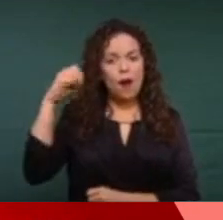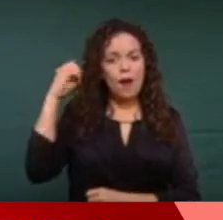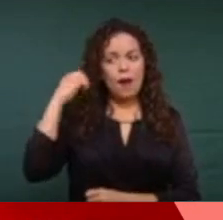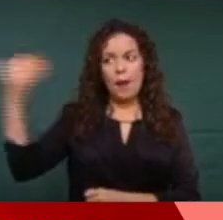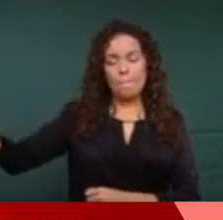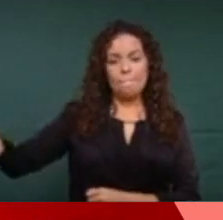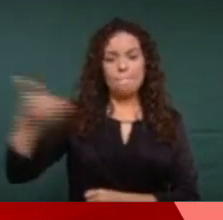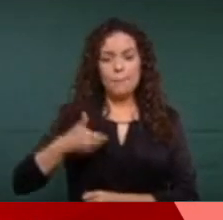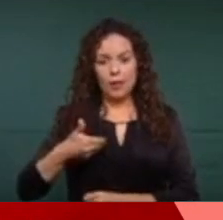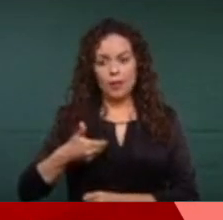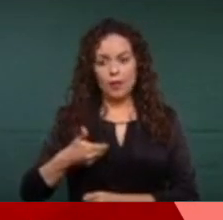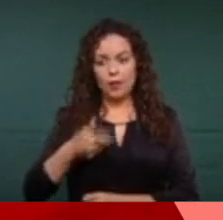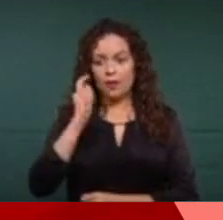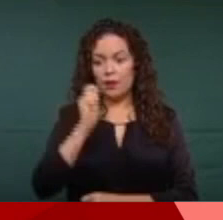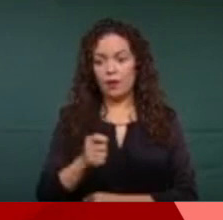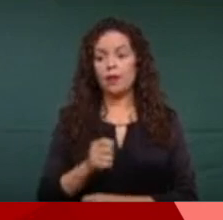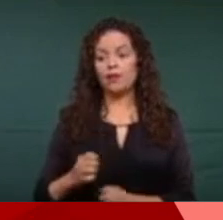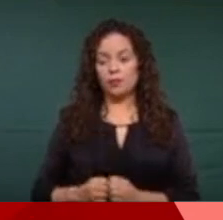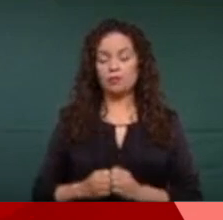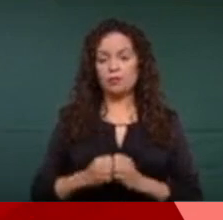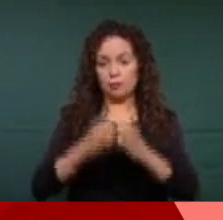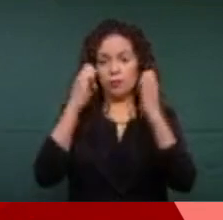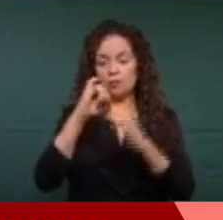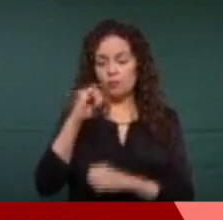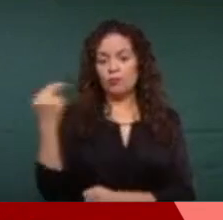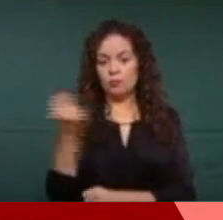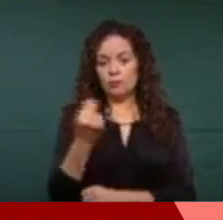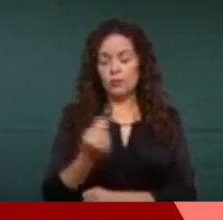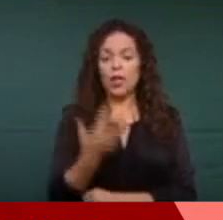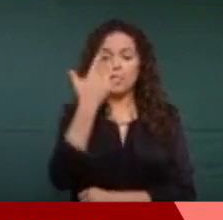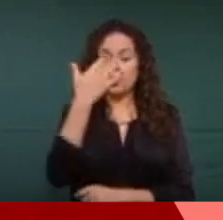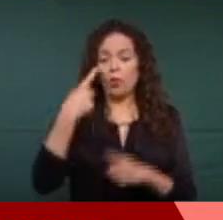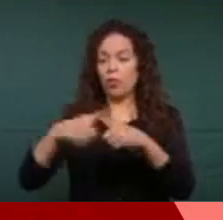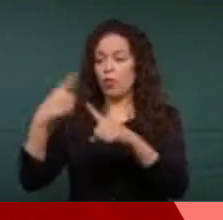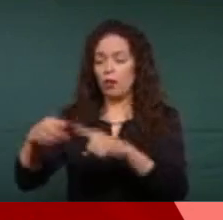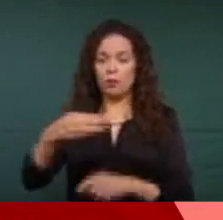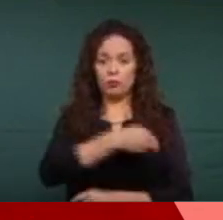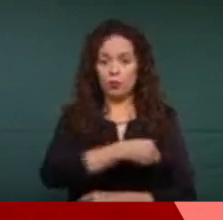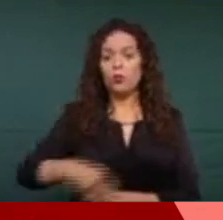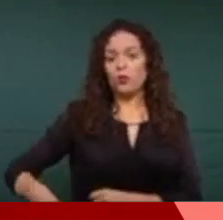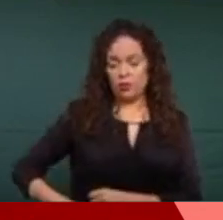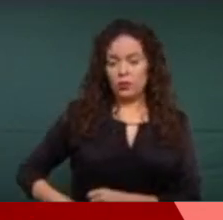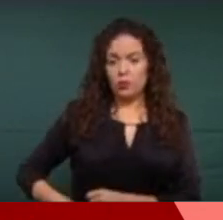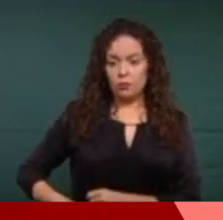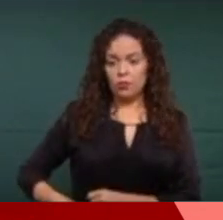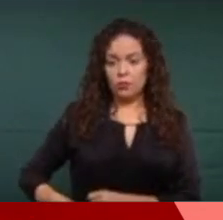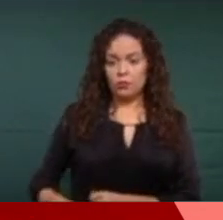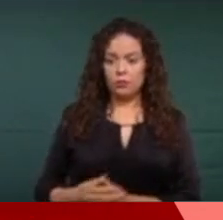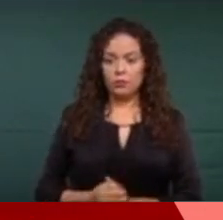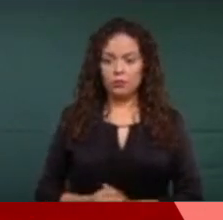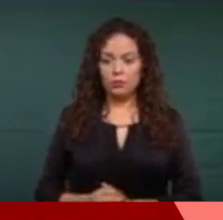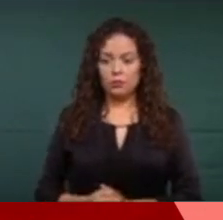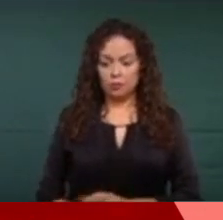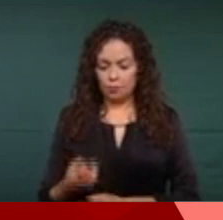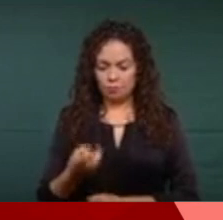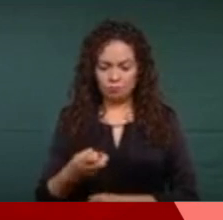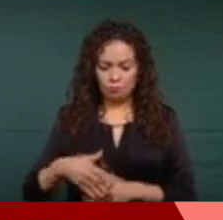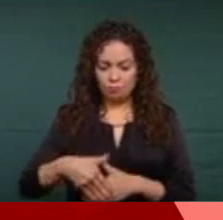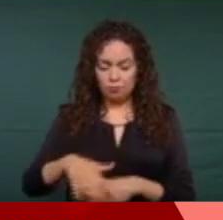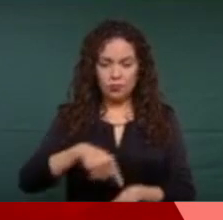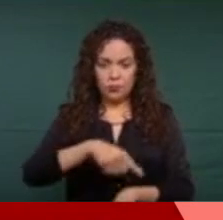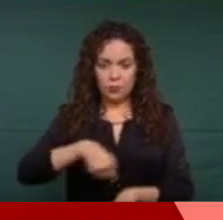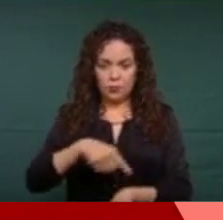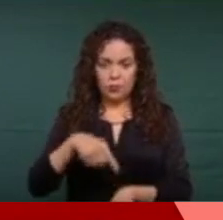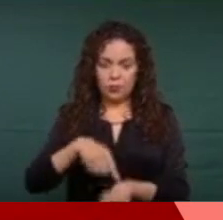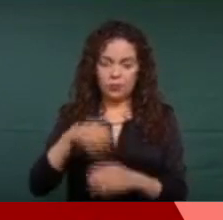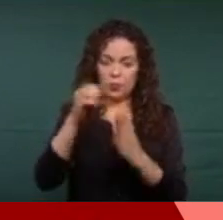una solicitud de declaratoria de emergencia para 50 municipios que seguramente durante estas horas será dictaminada. Recuerdo a todos